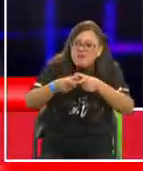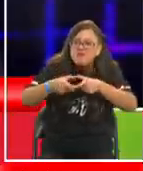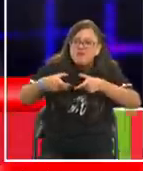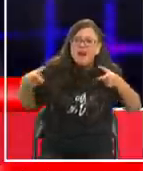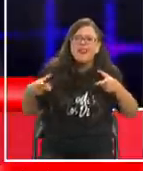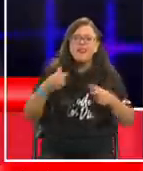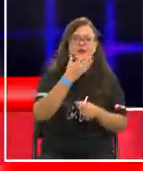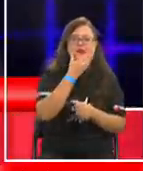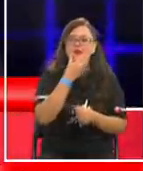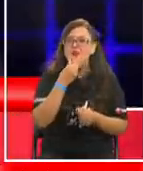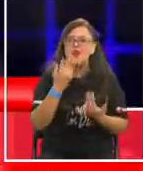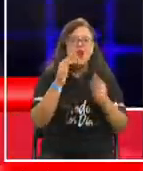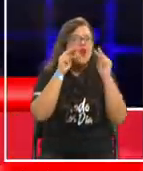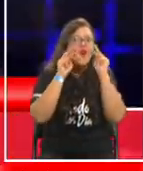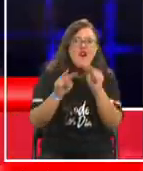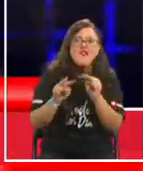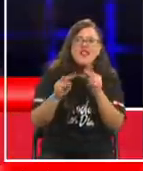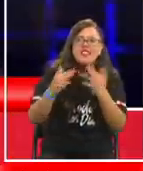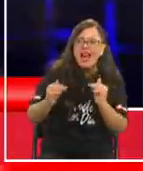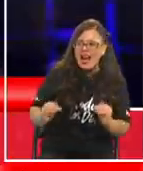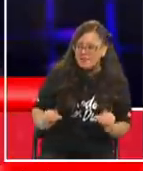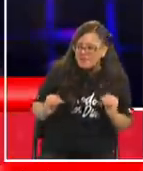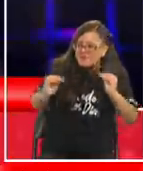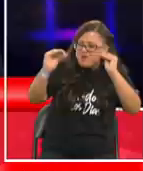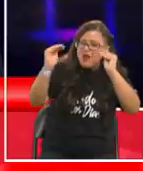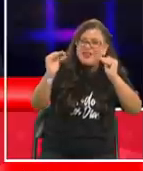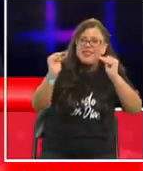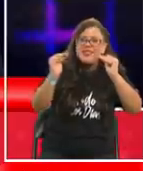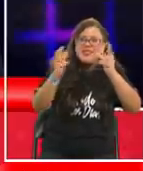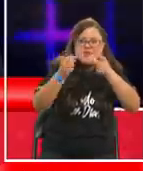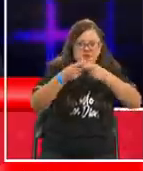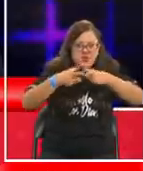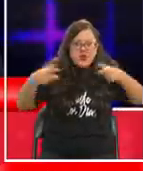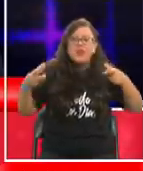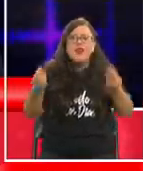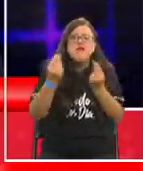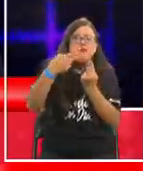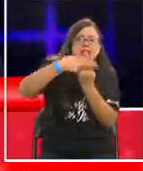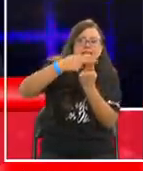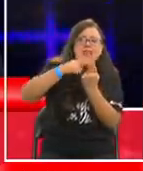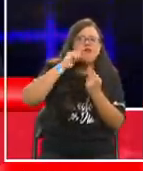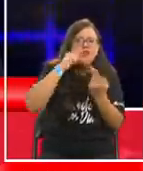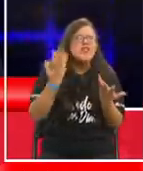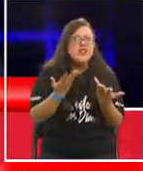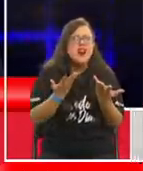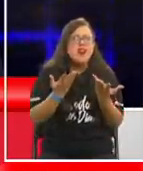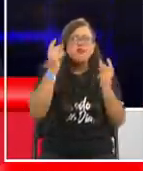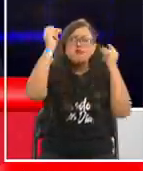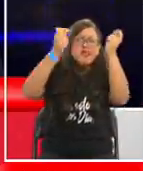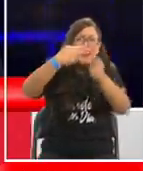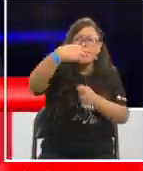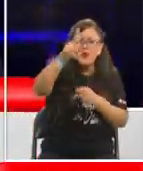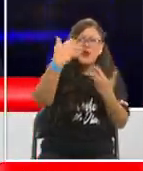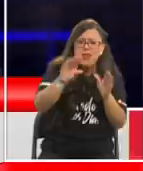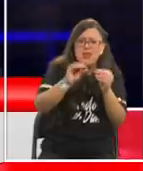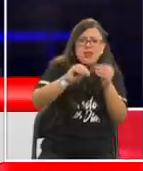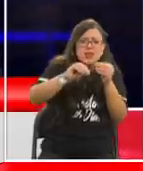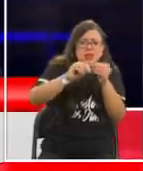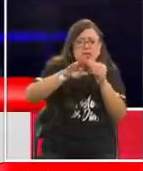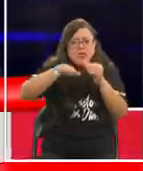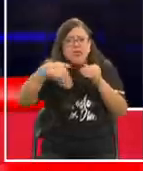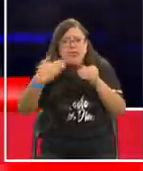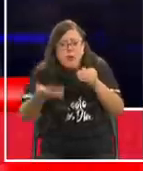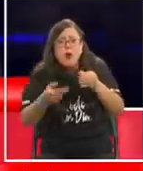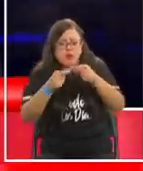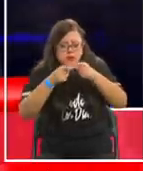qué bonito poder verlos crecer como tú has visto crecer la Teletón si la Teletón es parte de una obra de todos pero partió de una idea tuya y ver a los niños